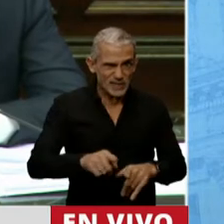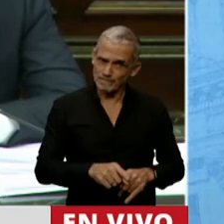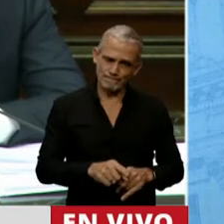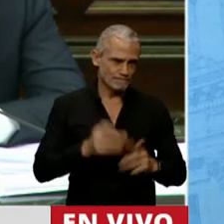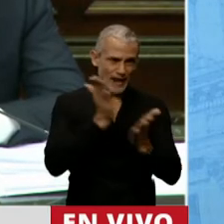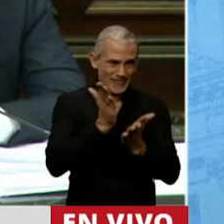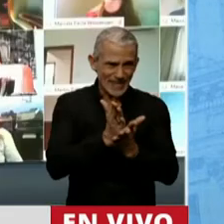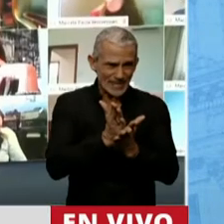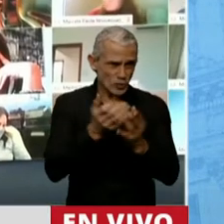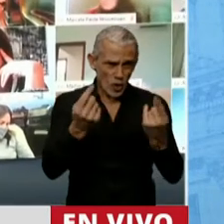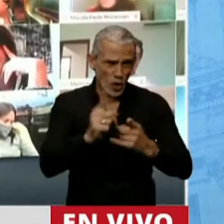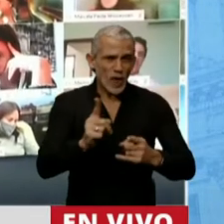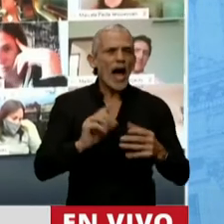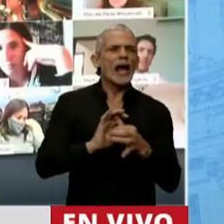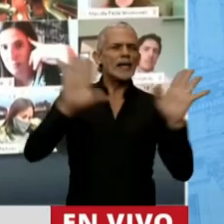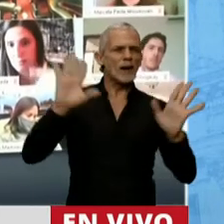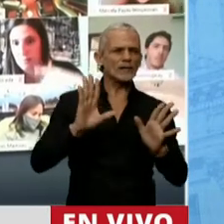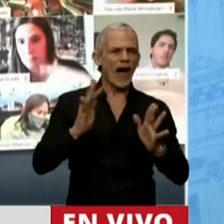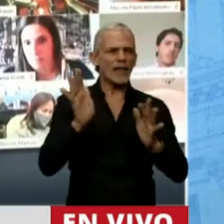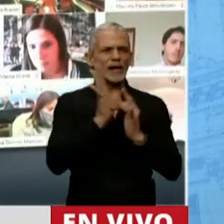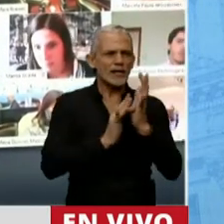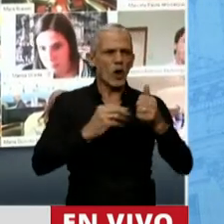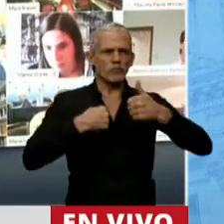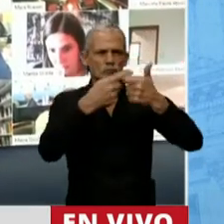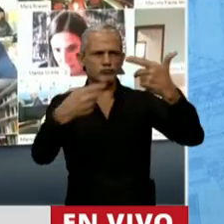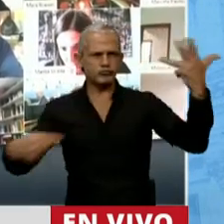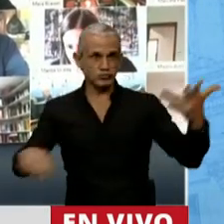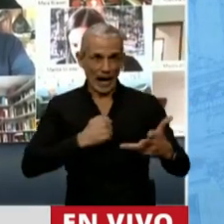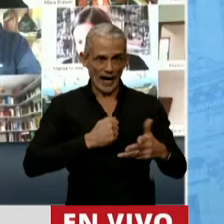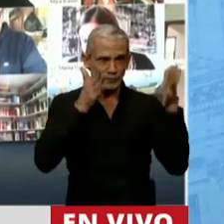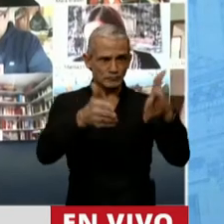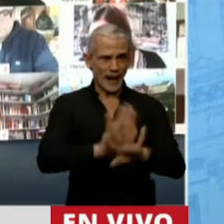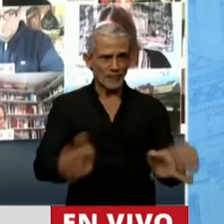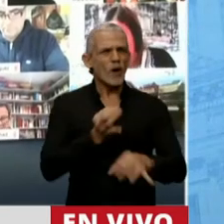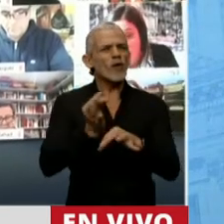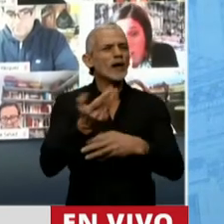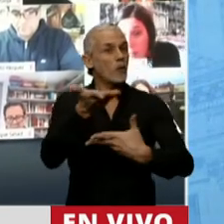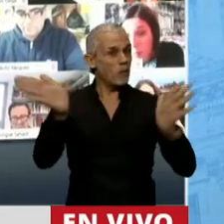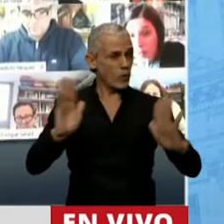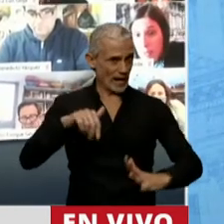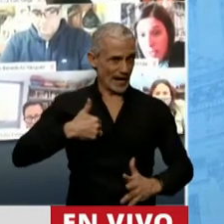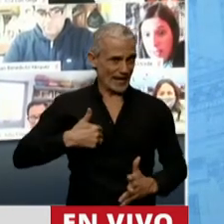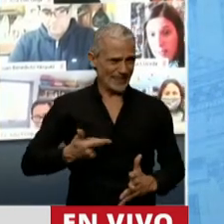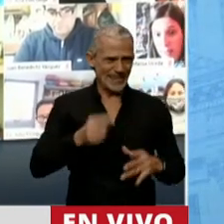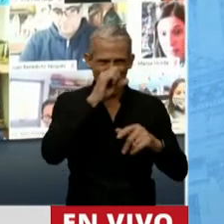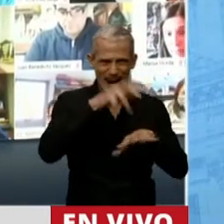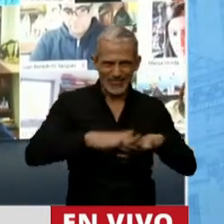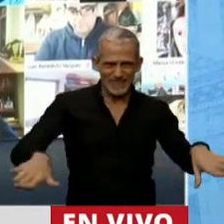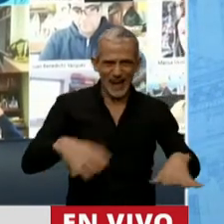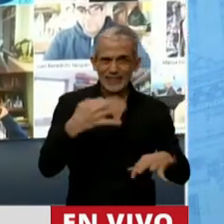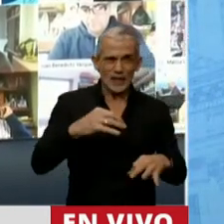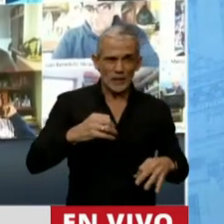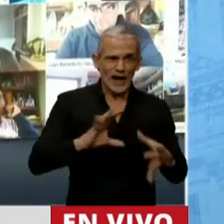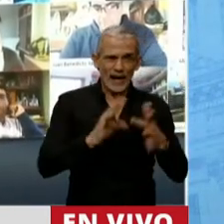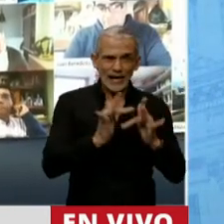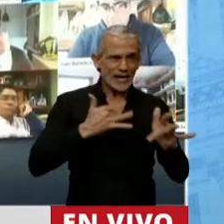garantiza el derecho a libertad de cultos en la educación pública argentina, sobre todo en el nivel inicial. No se